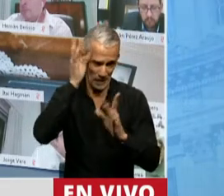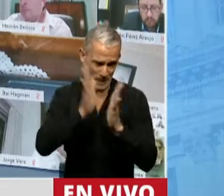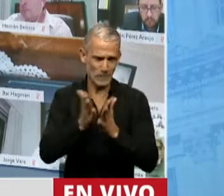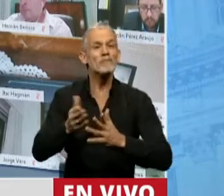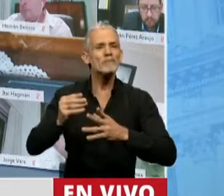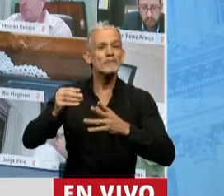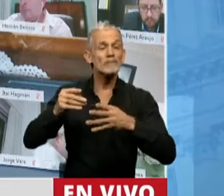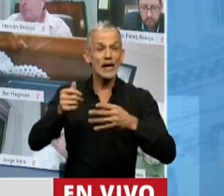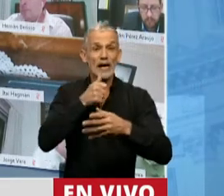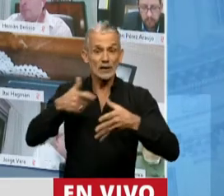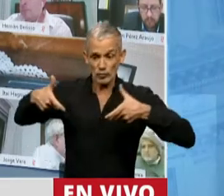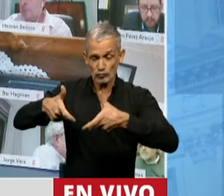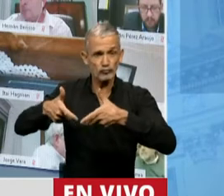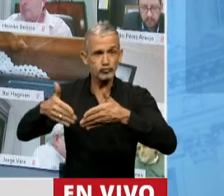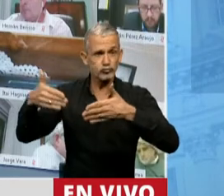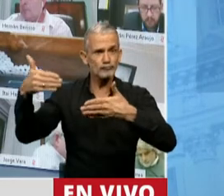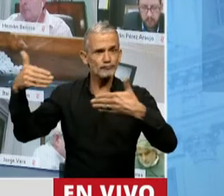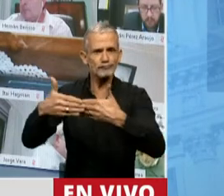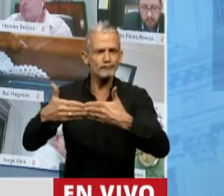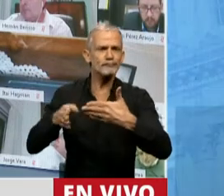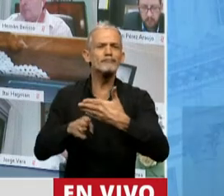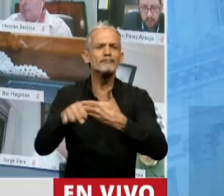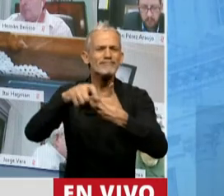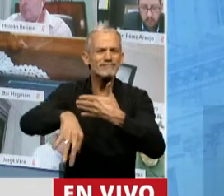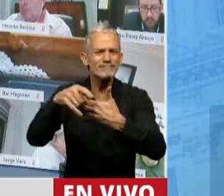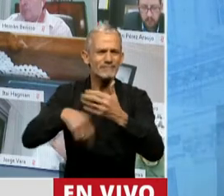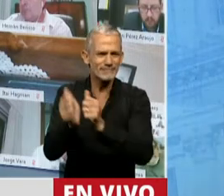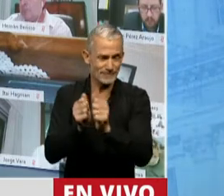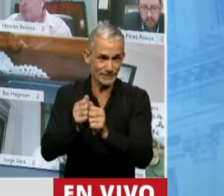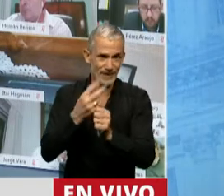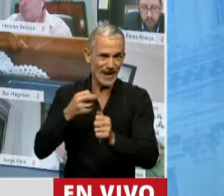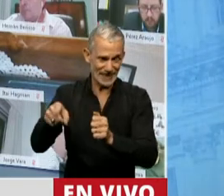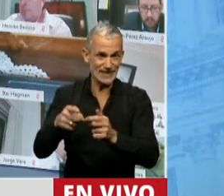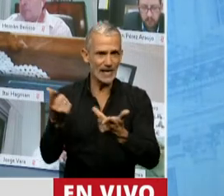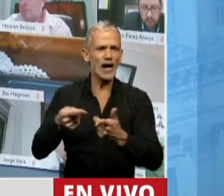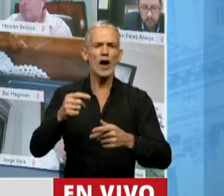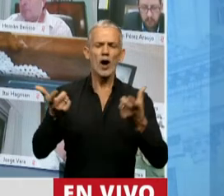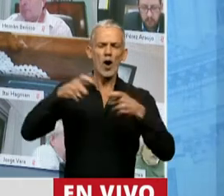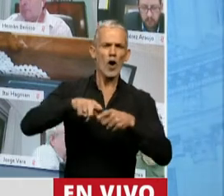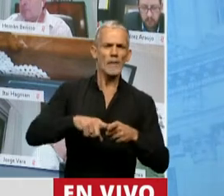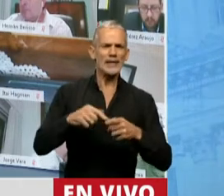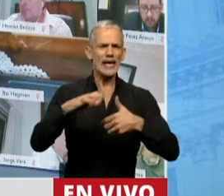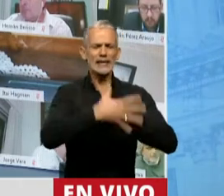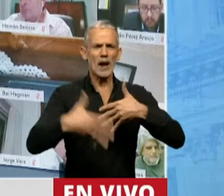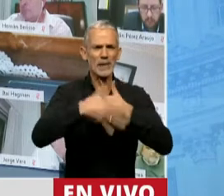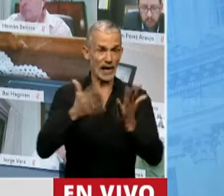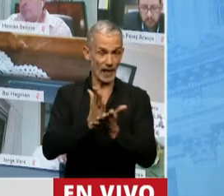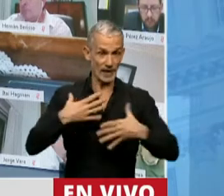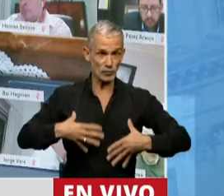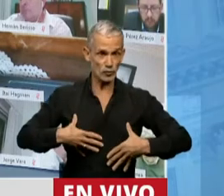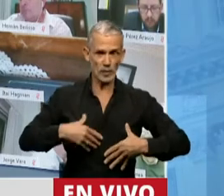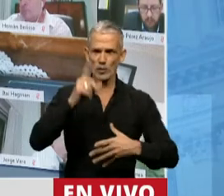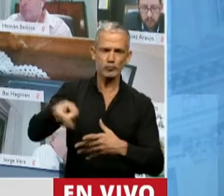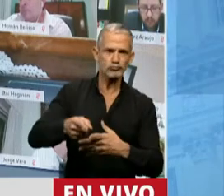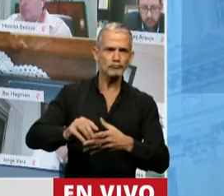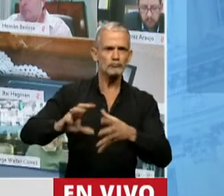donde, ante las medidas cautelares que la Comisión Interamericana de Derechos Humanos impartió, generó